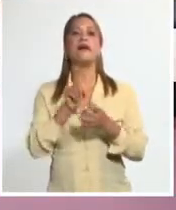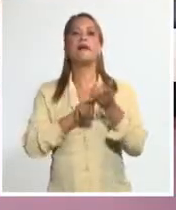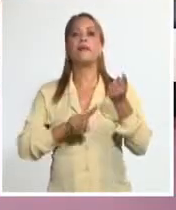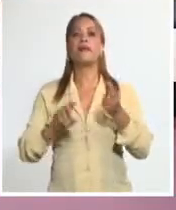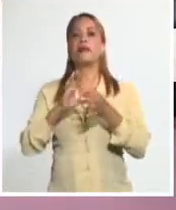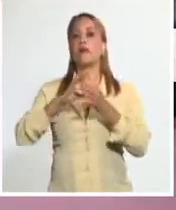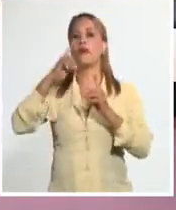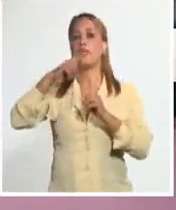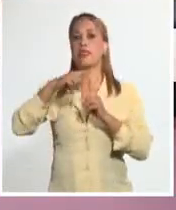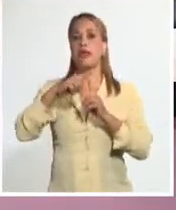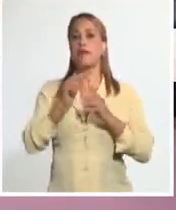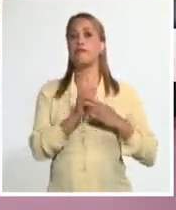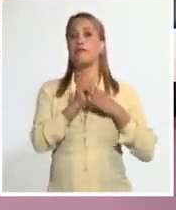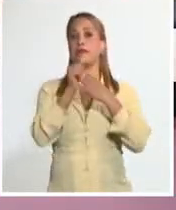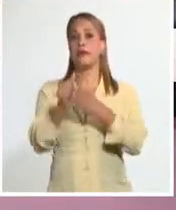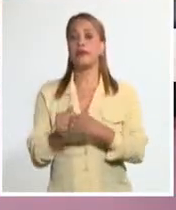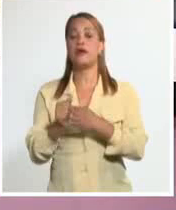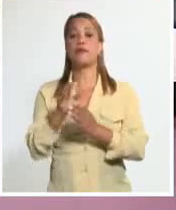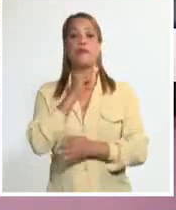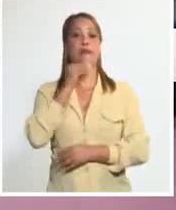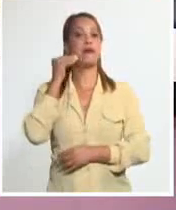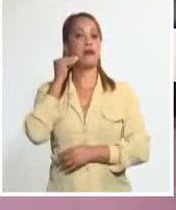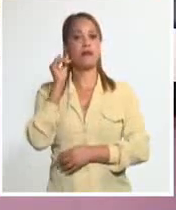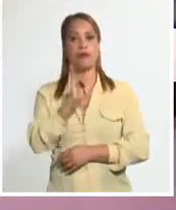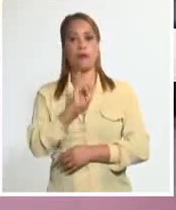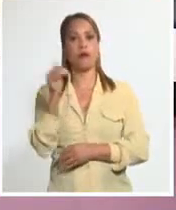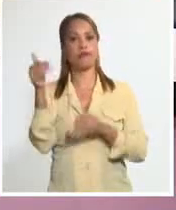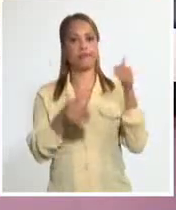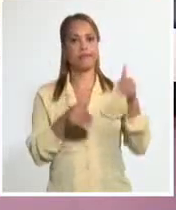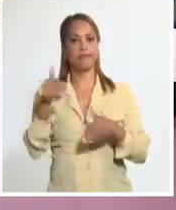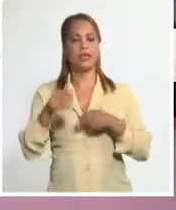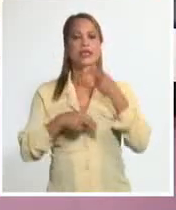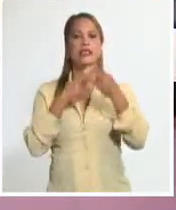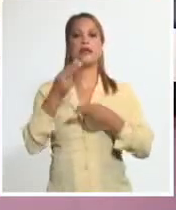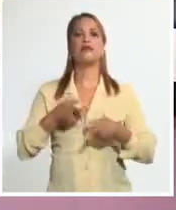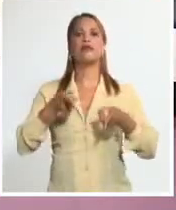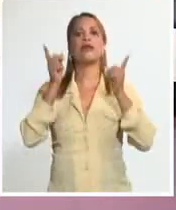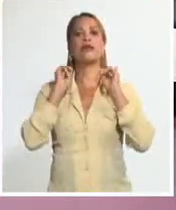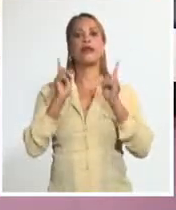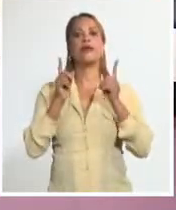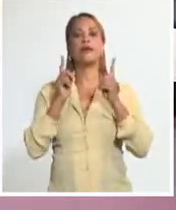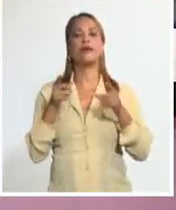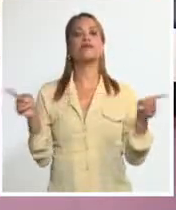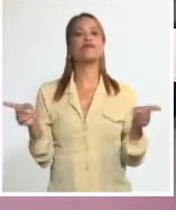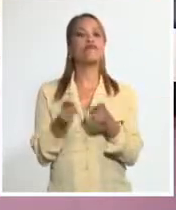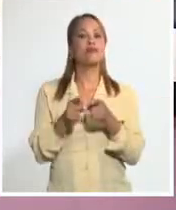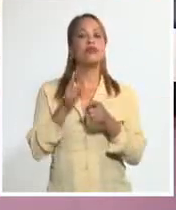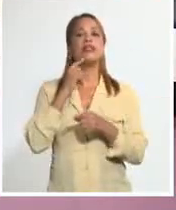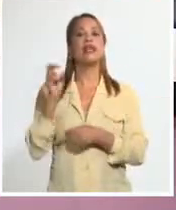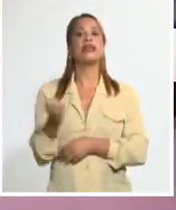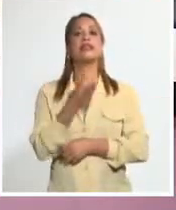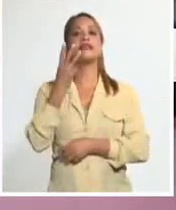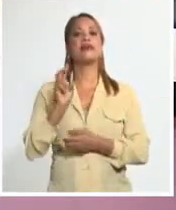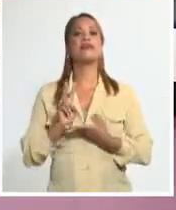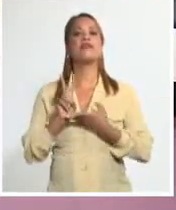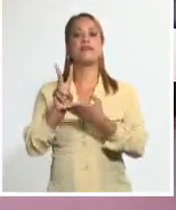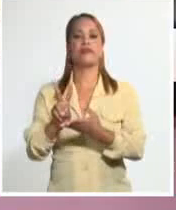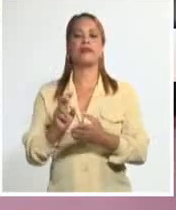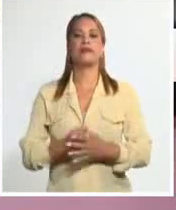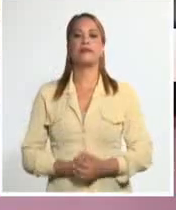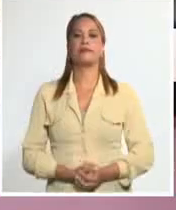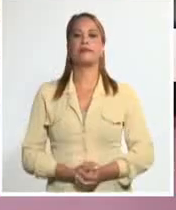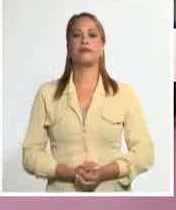del Buro Político y Primer Ministro, Manuel Marrero Cruz, se desarrolló la reunión resumen de la tercera visita gubernamental a la provincia de